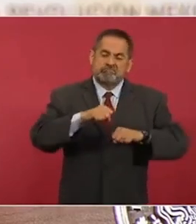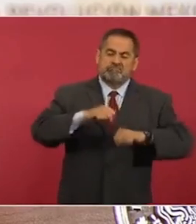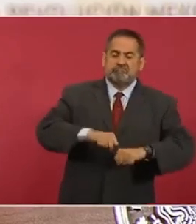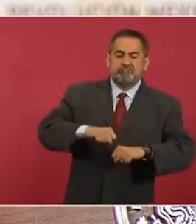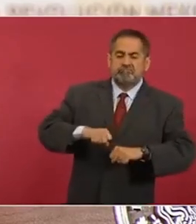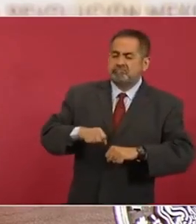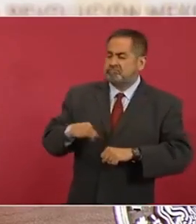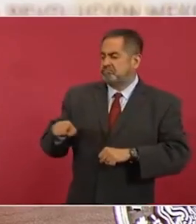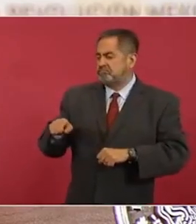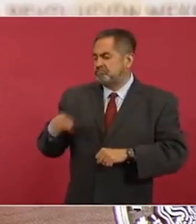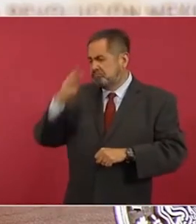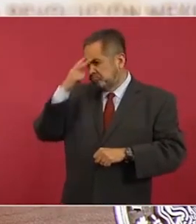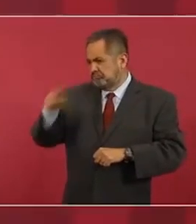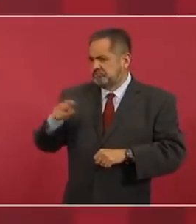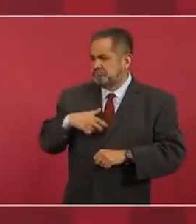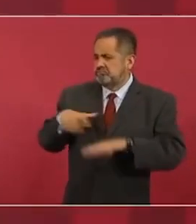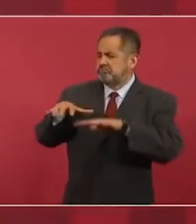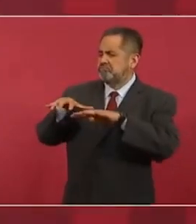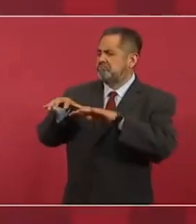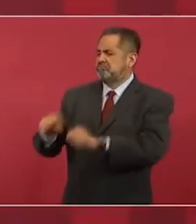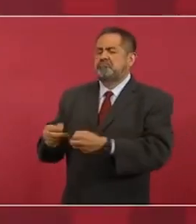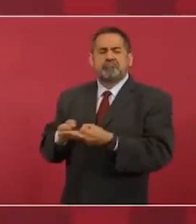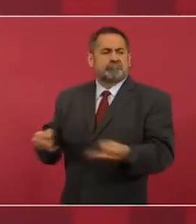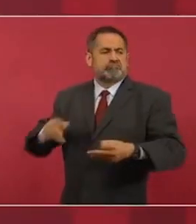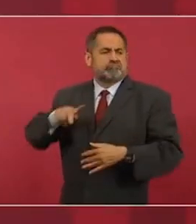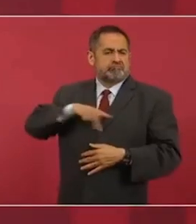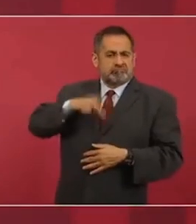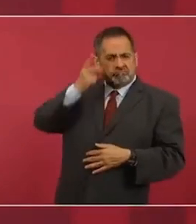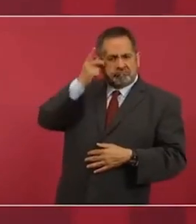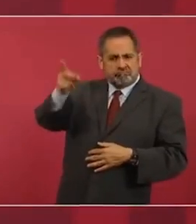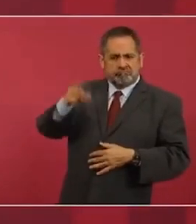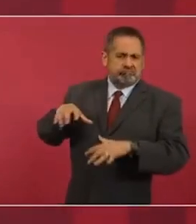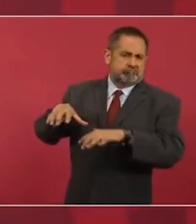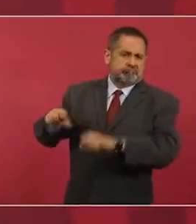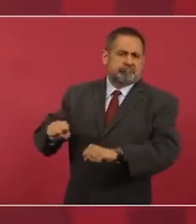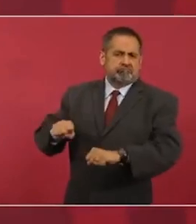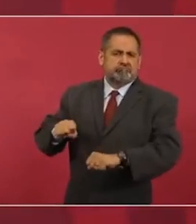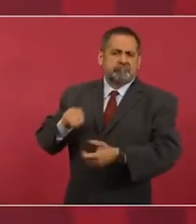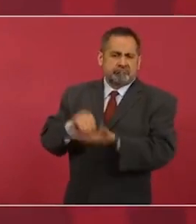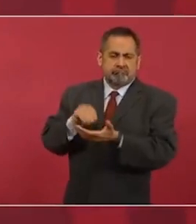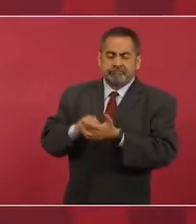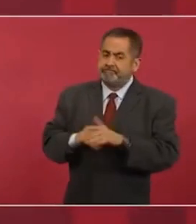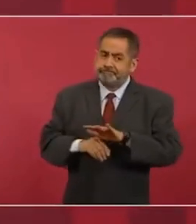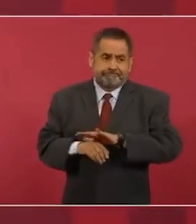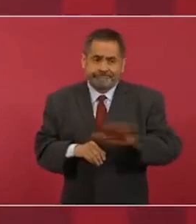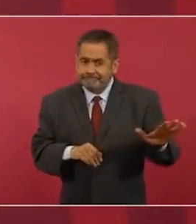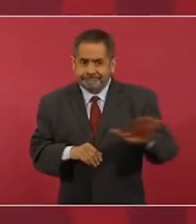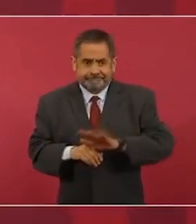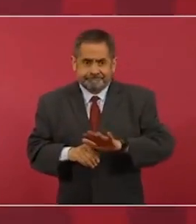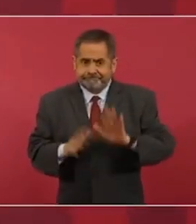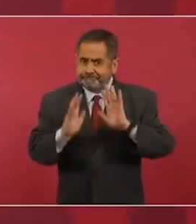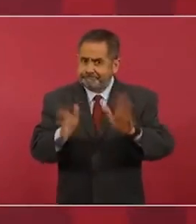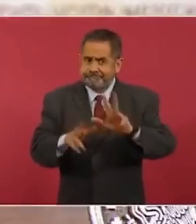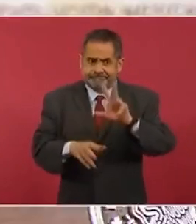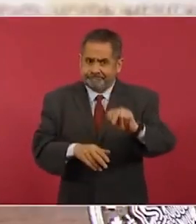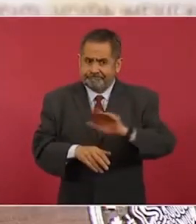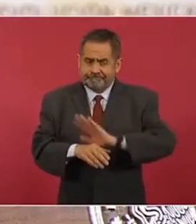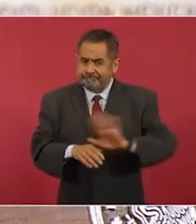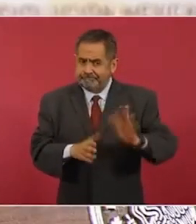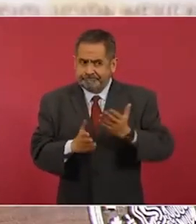pensaban que México era tierra de conquista y México ya no es tierra de conquista.